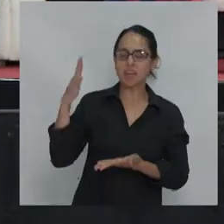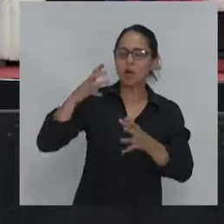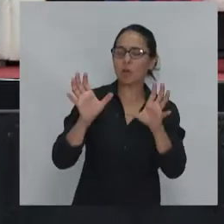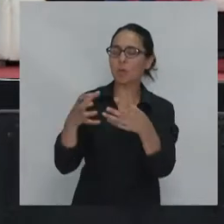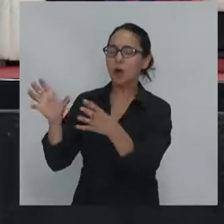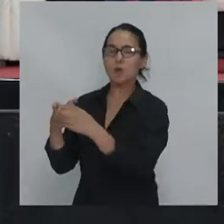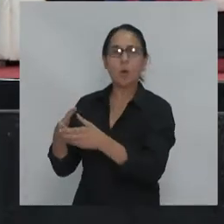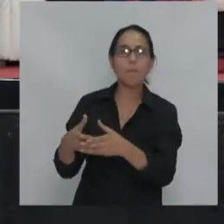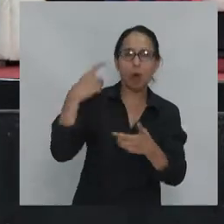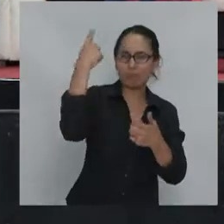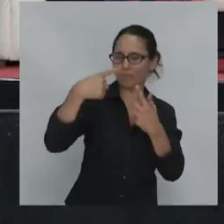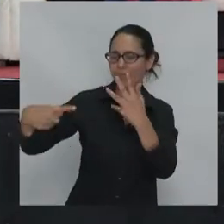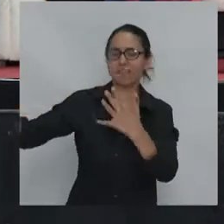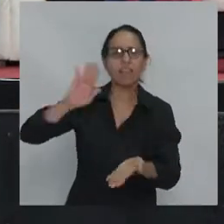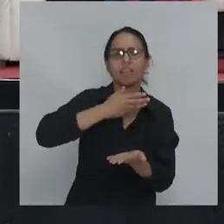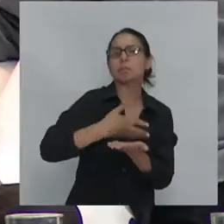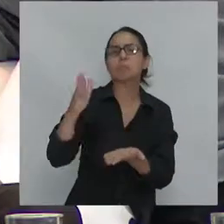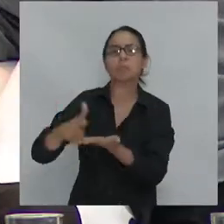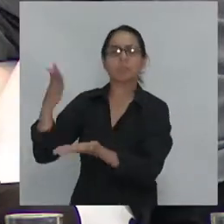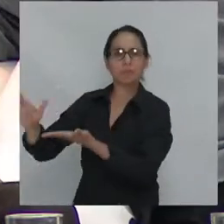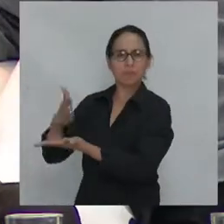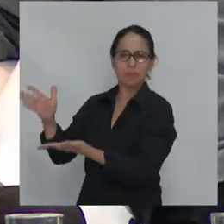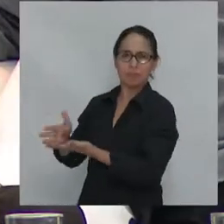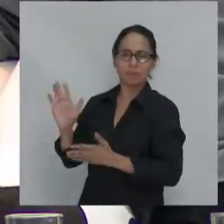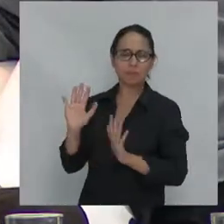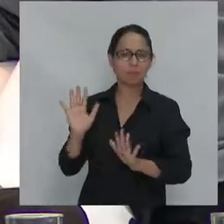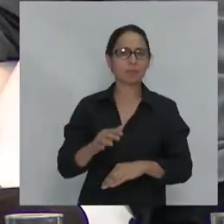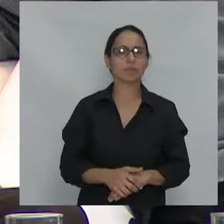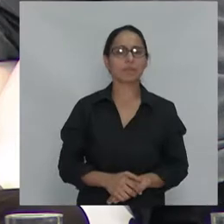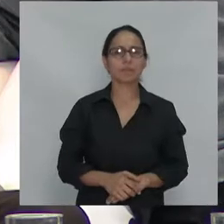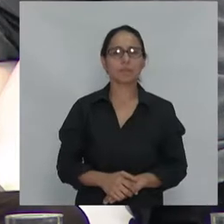Nacionalista autoritario y racista.